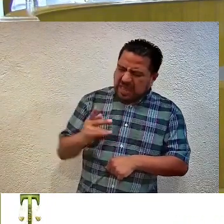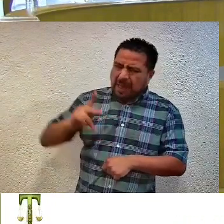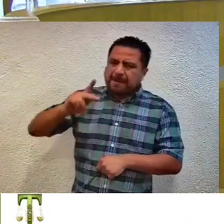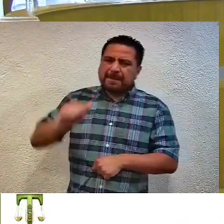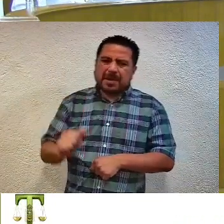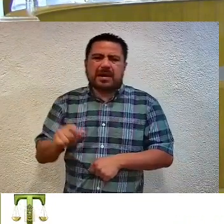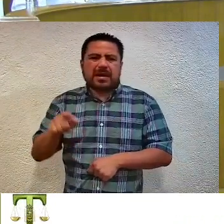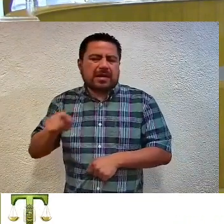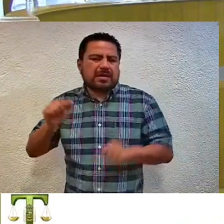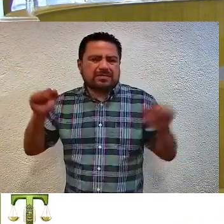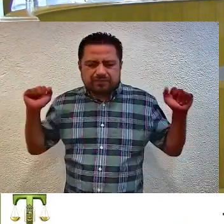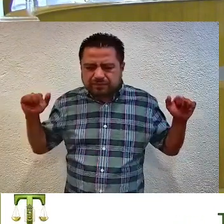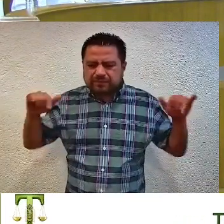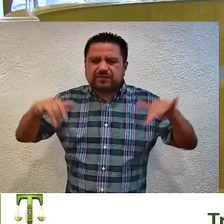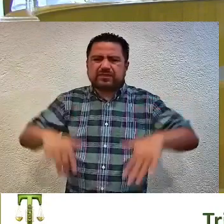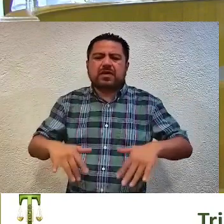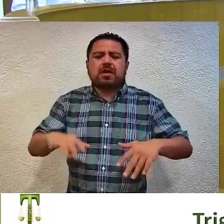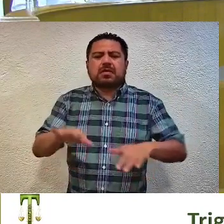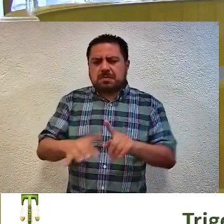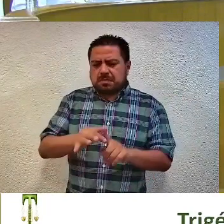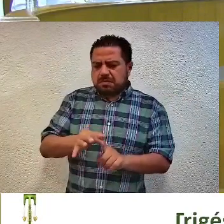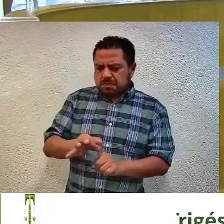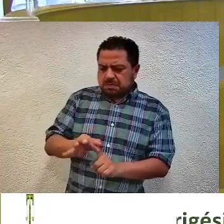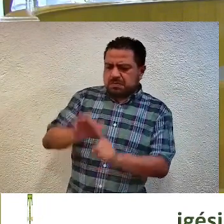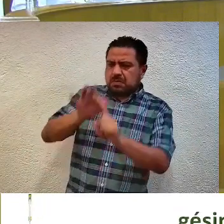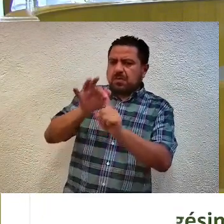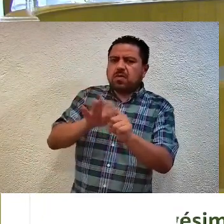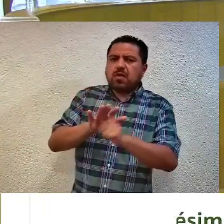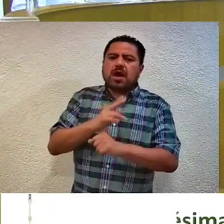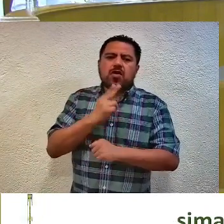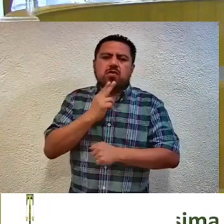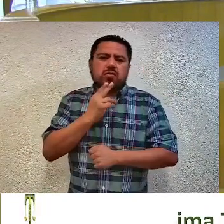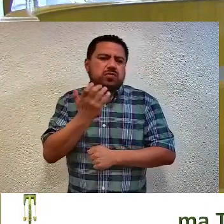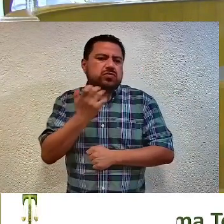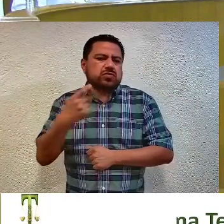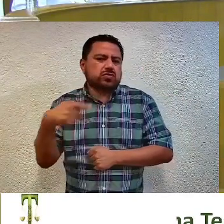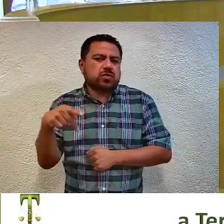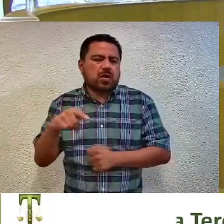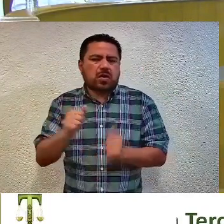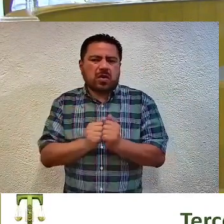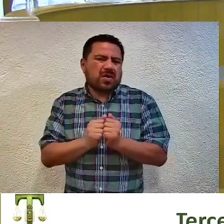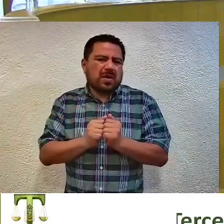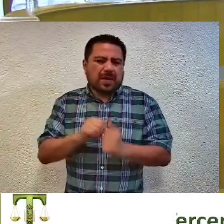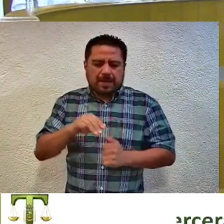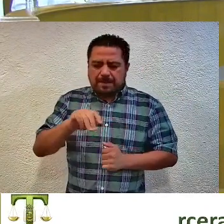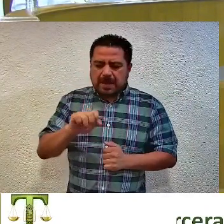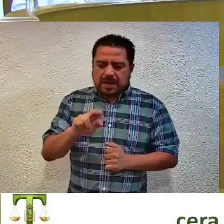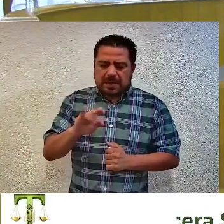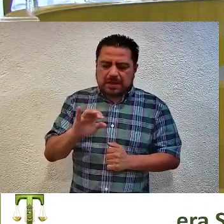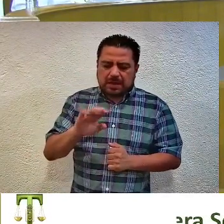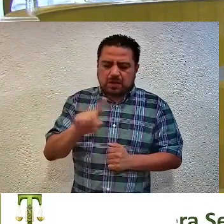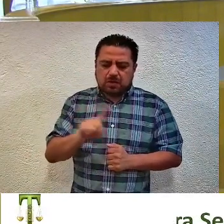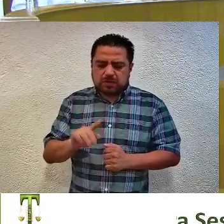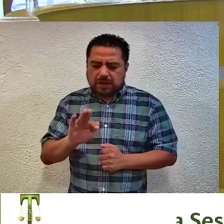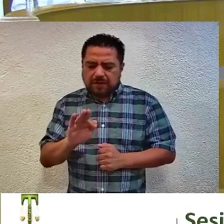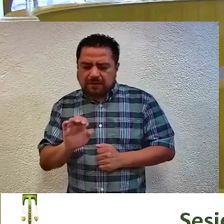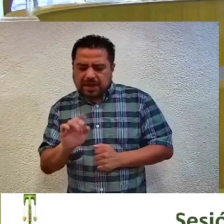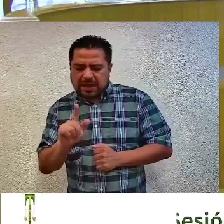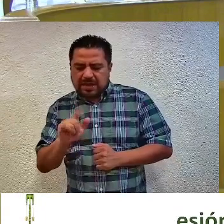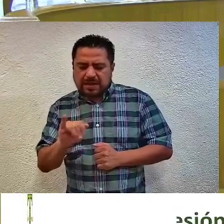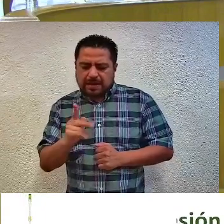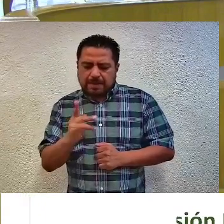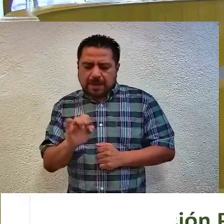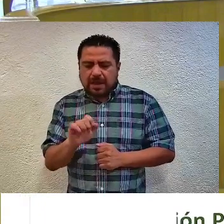Asamblea Comunitaria, en la cual eligieron a través de sus usos y costumbres a Mary Cruz Estrada y Felipe Acebe Payeco